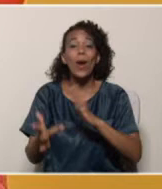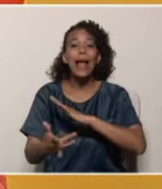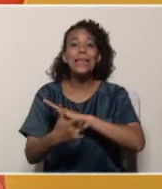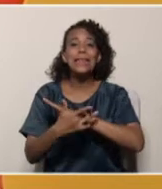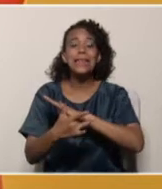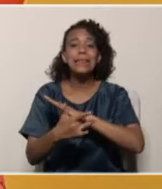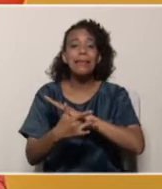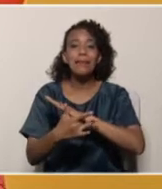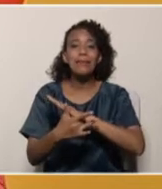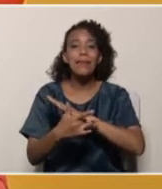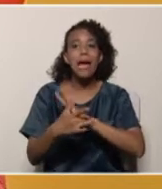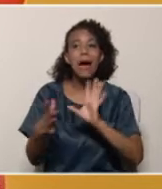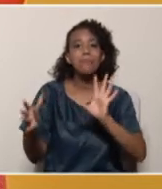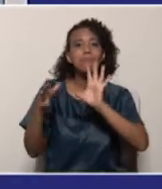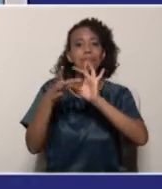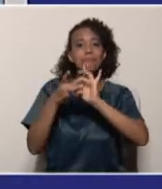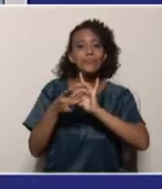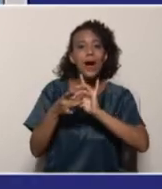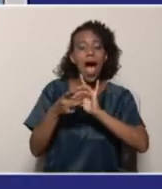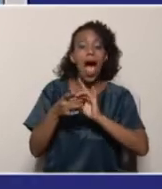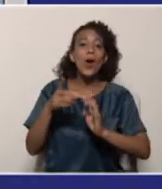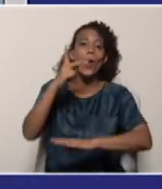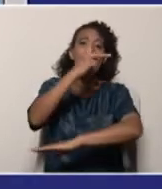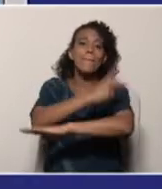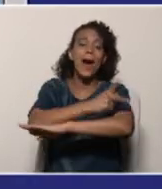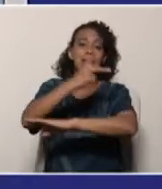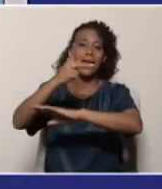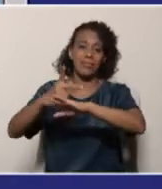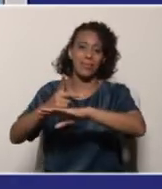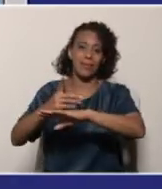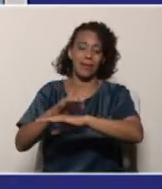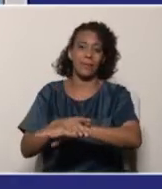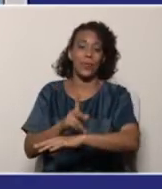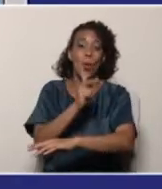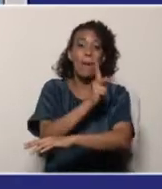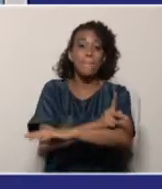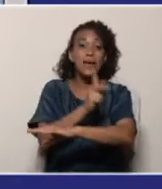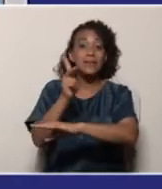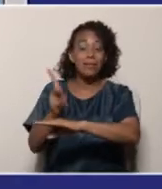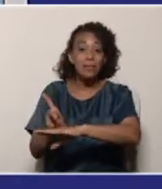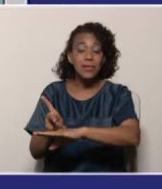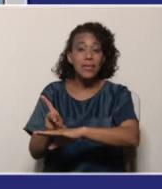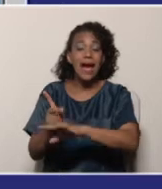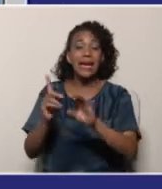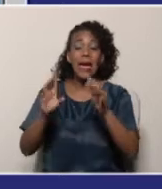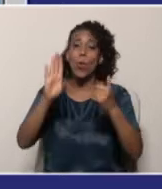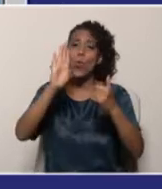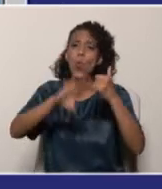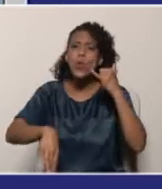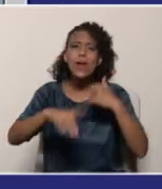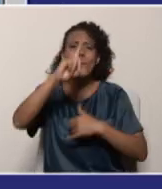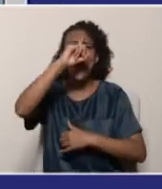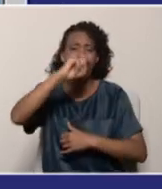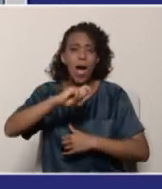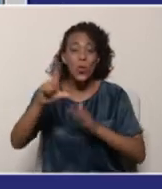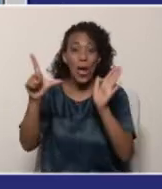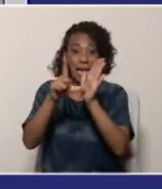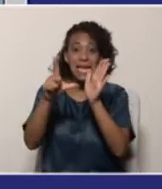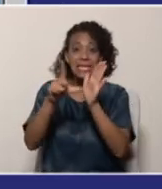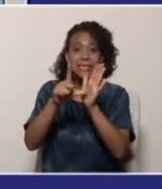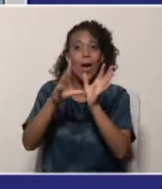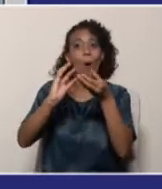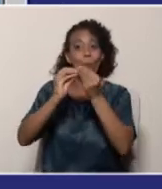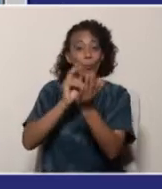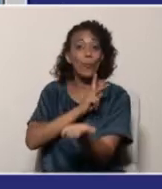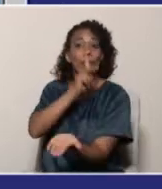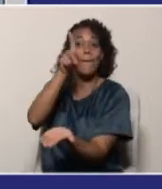es lo que relacionan con la pasantía o este último año, sexto año de educación y preparación, en donde